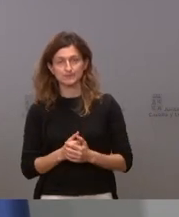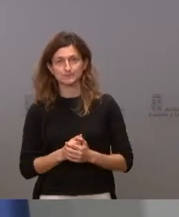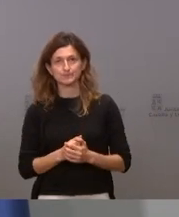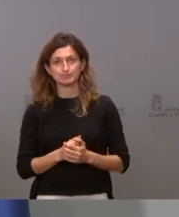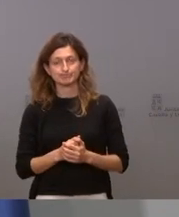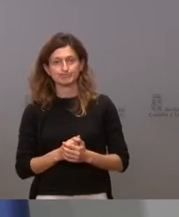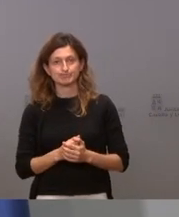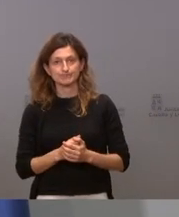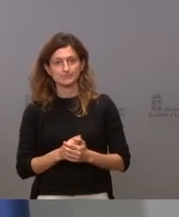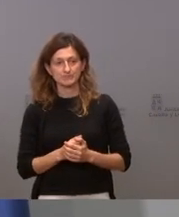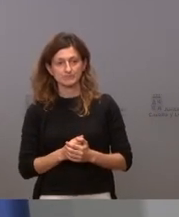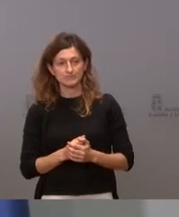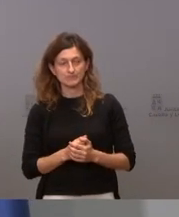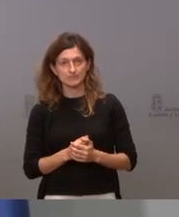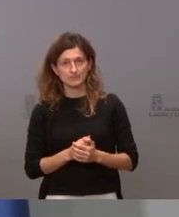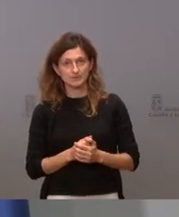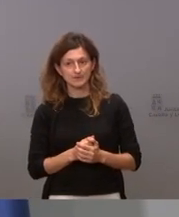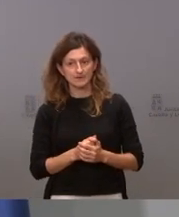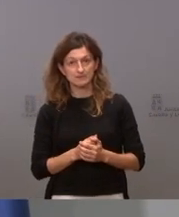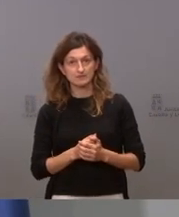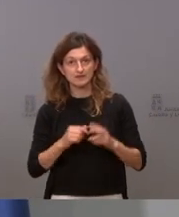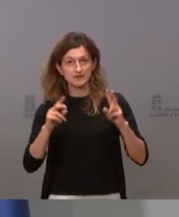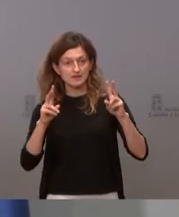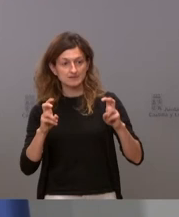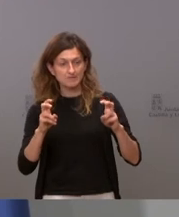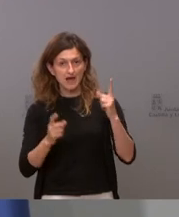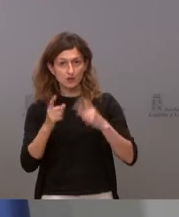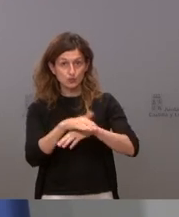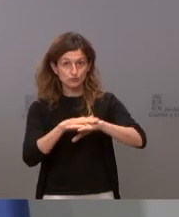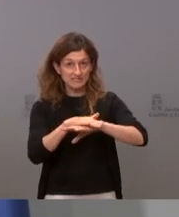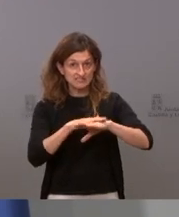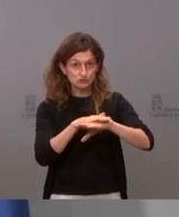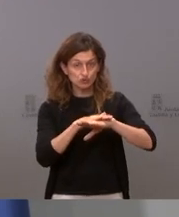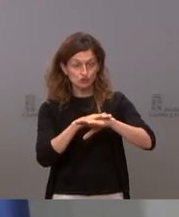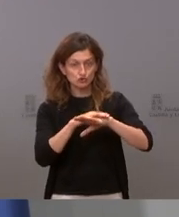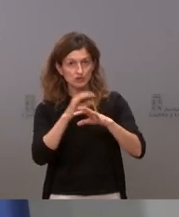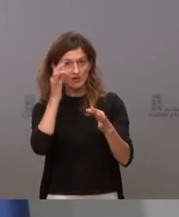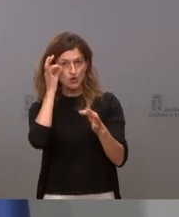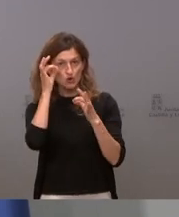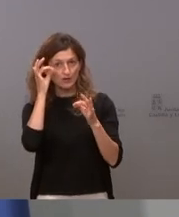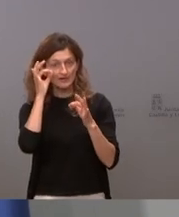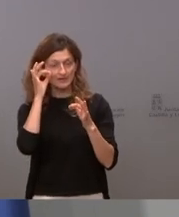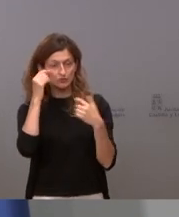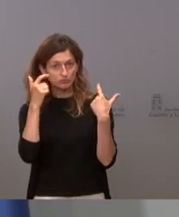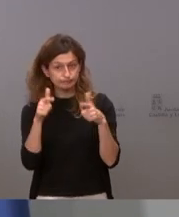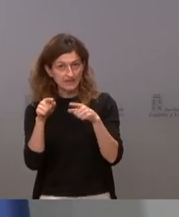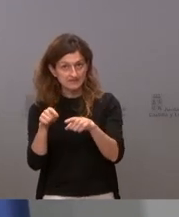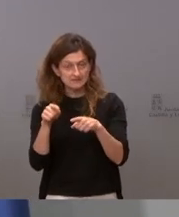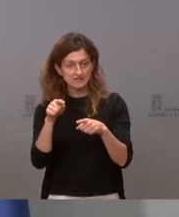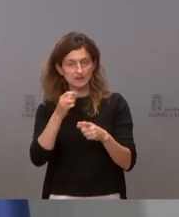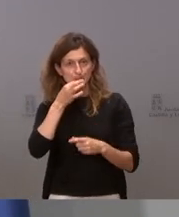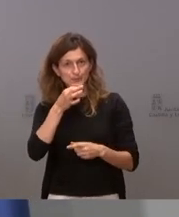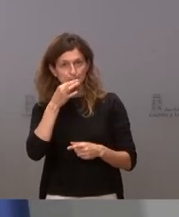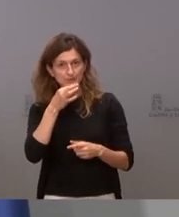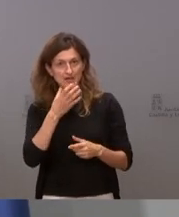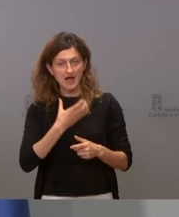es las maneras en las que algunos ministros y concretamente este se dirigen a